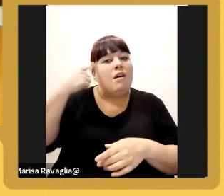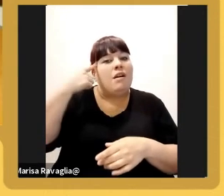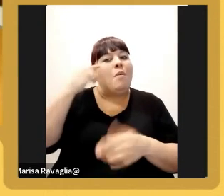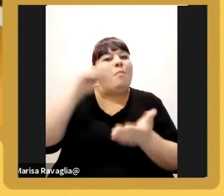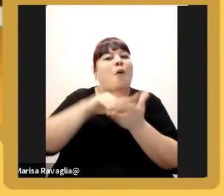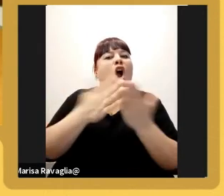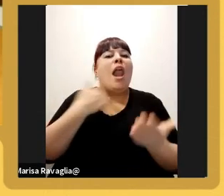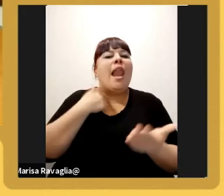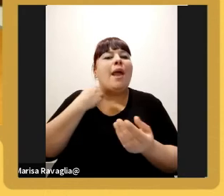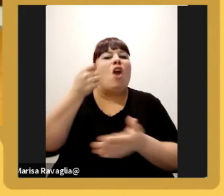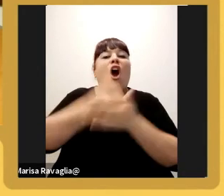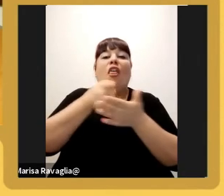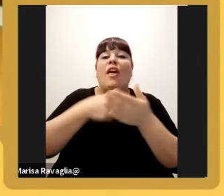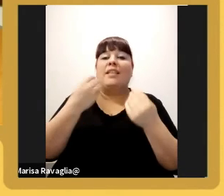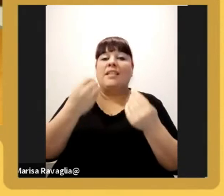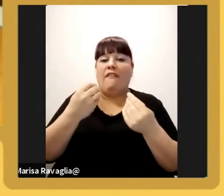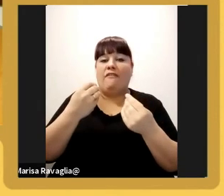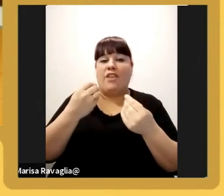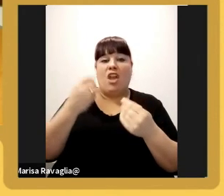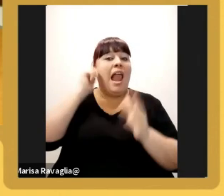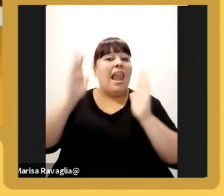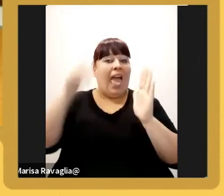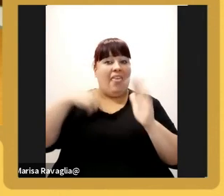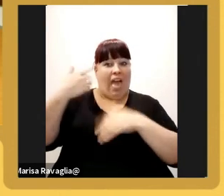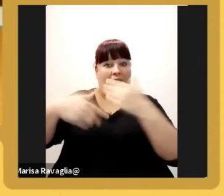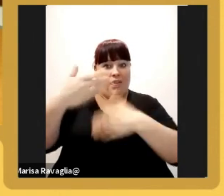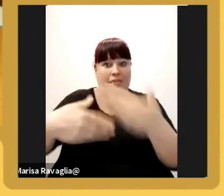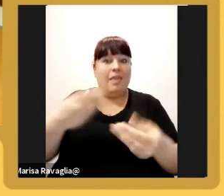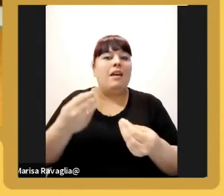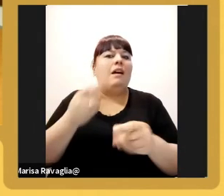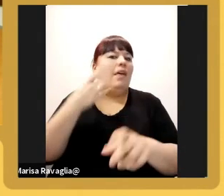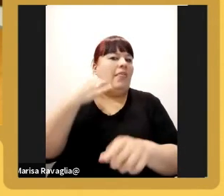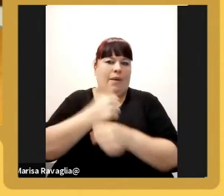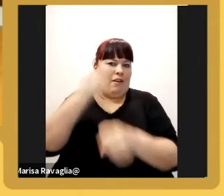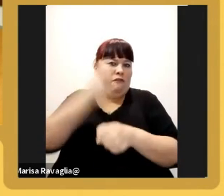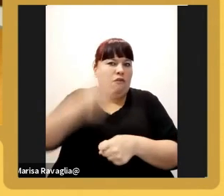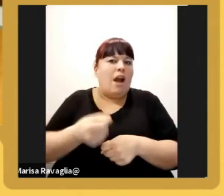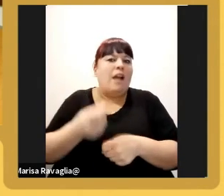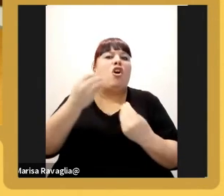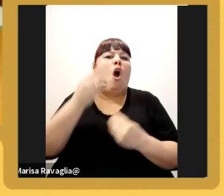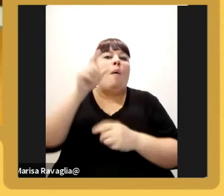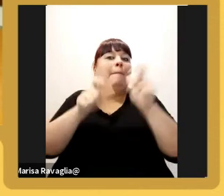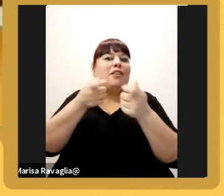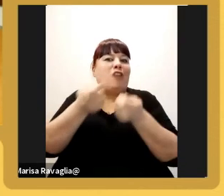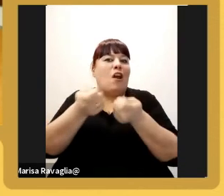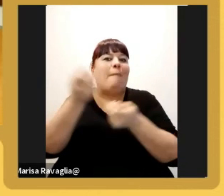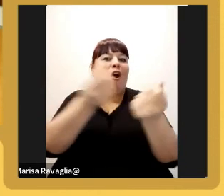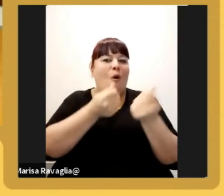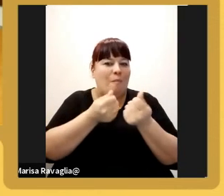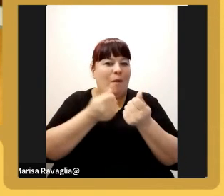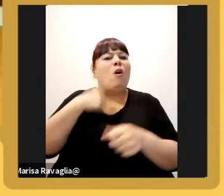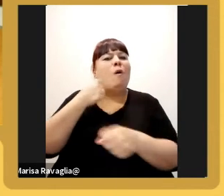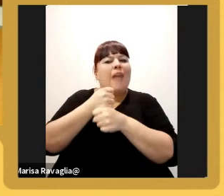desafío que va a tener la generación que me continúe va a ser trabajar más en la cabeza del consumidor yo trabajé en